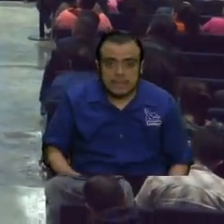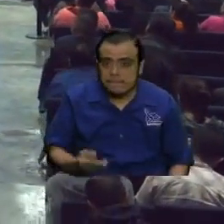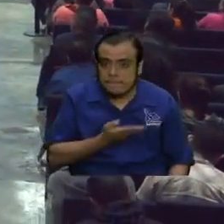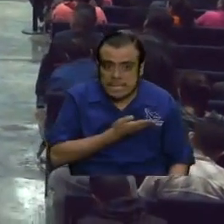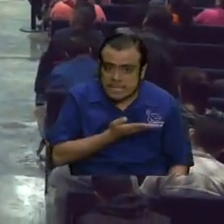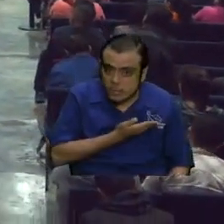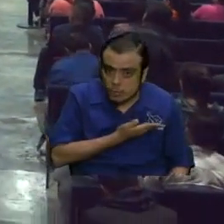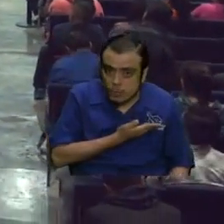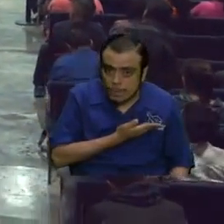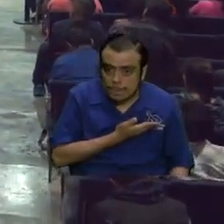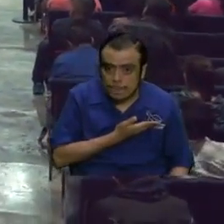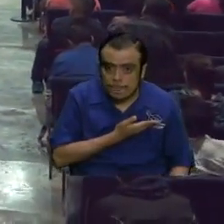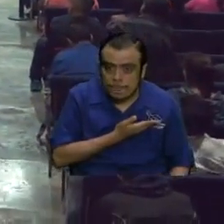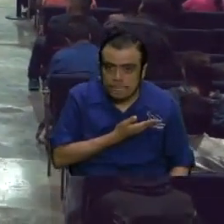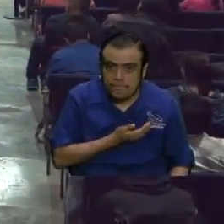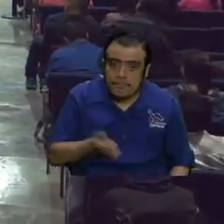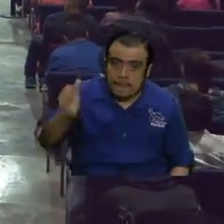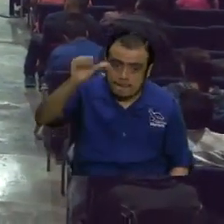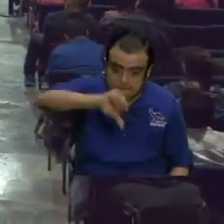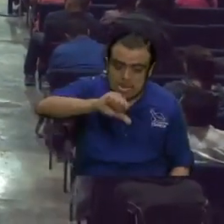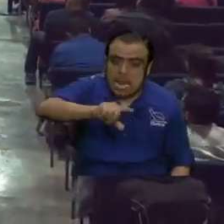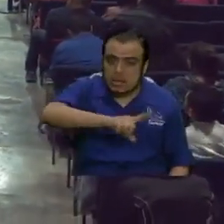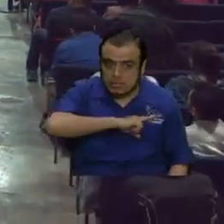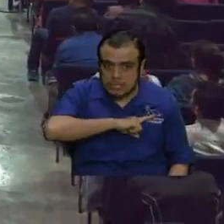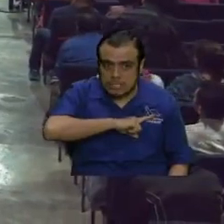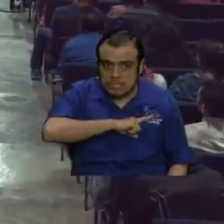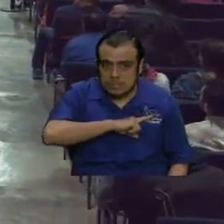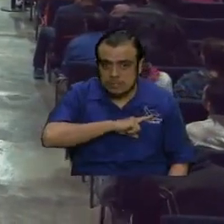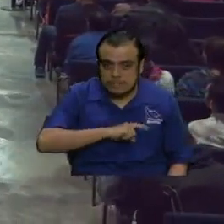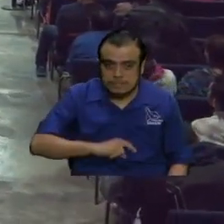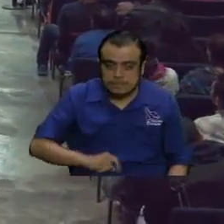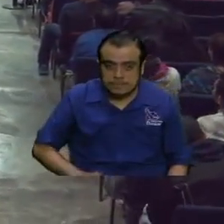mentirosos con su conciencia cauterizada